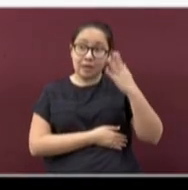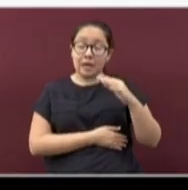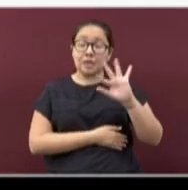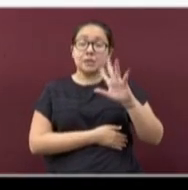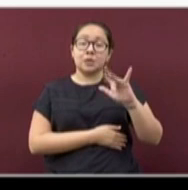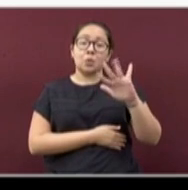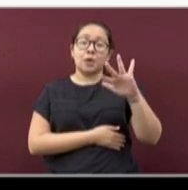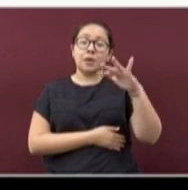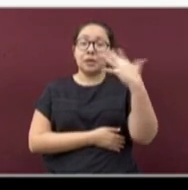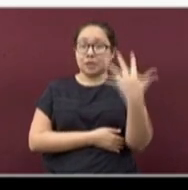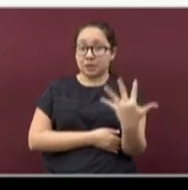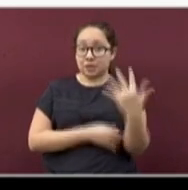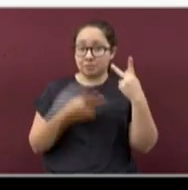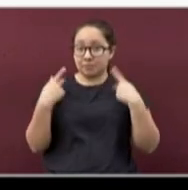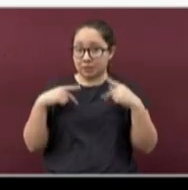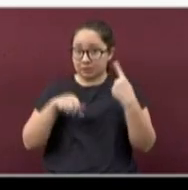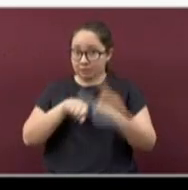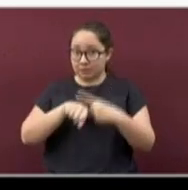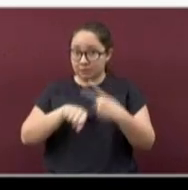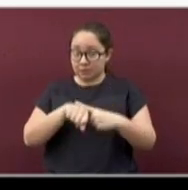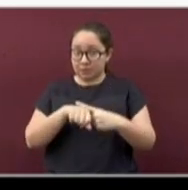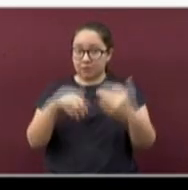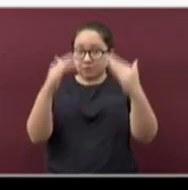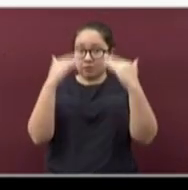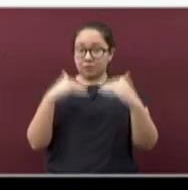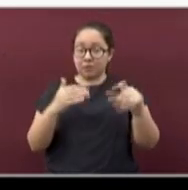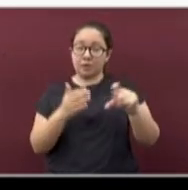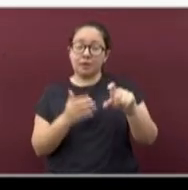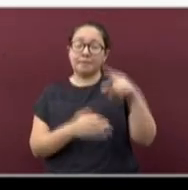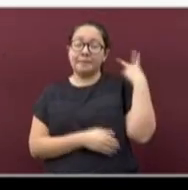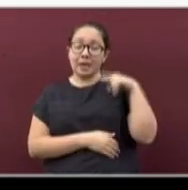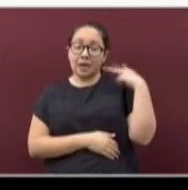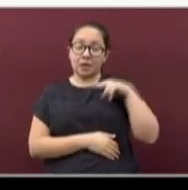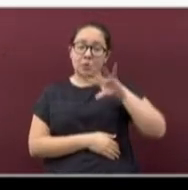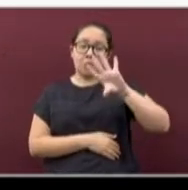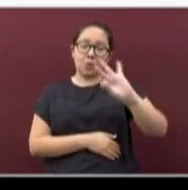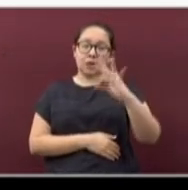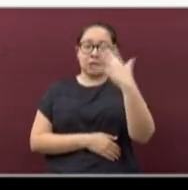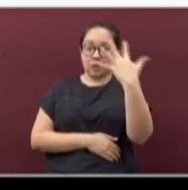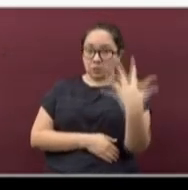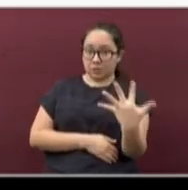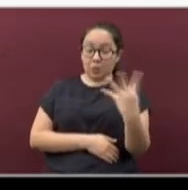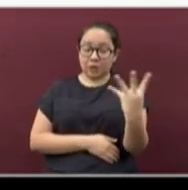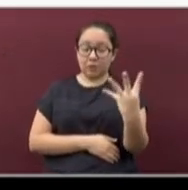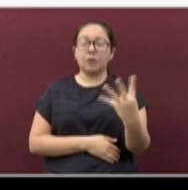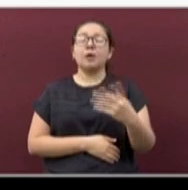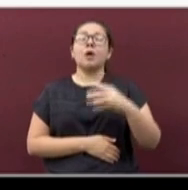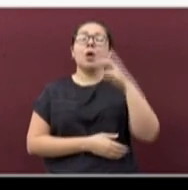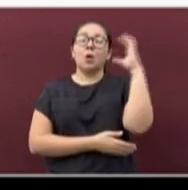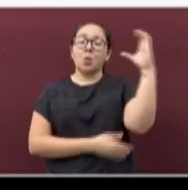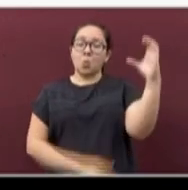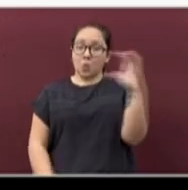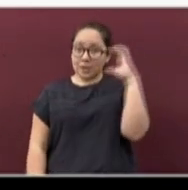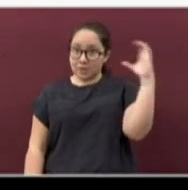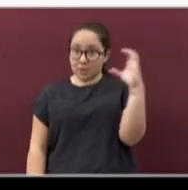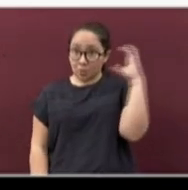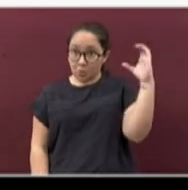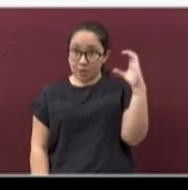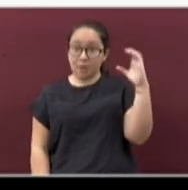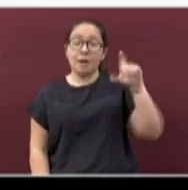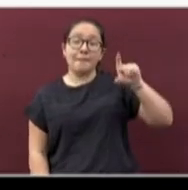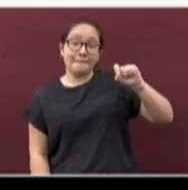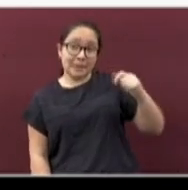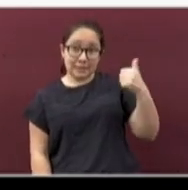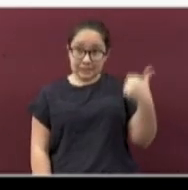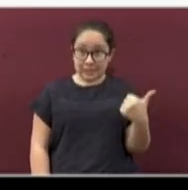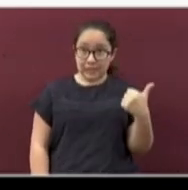55 casos. Sigue el de Veracruz con 44, Coatzacoalcos con 26, ahora